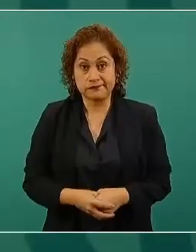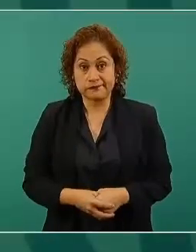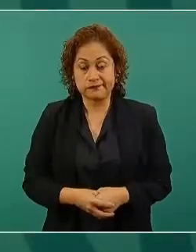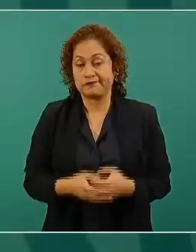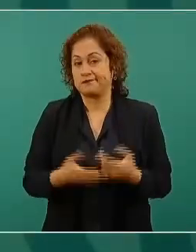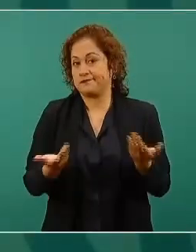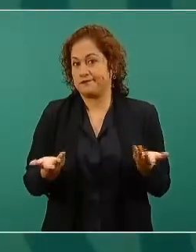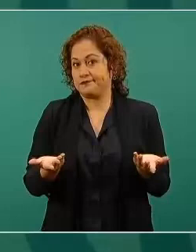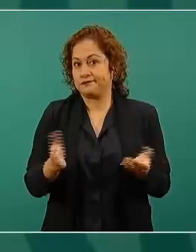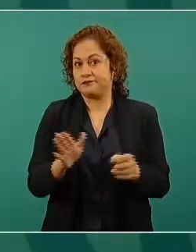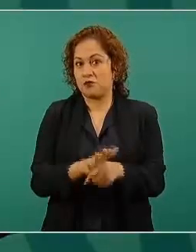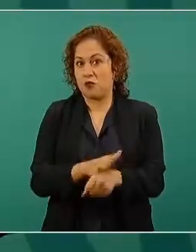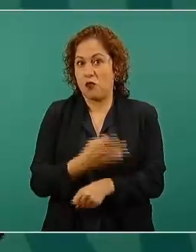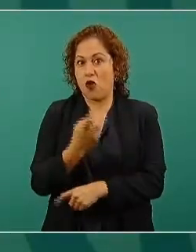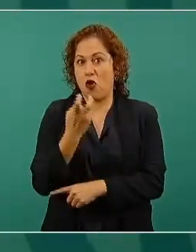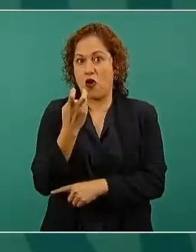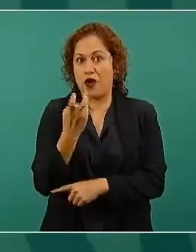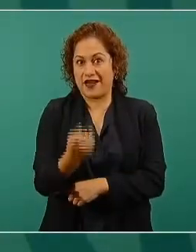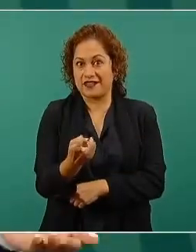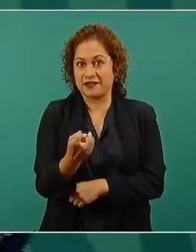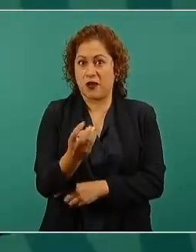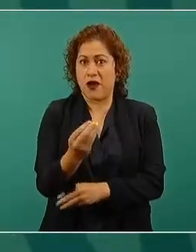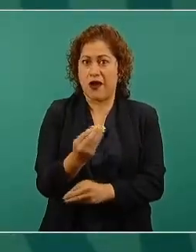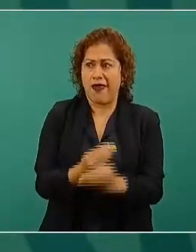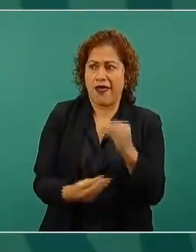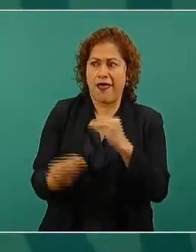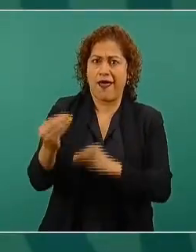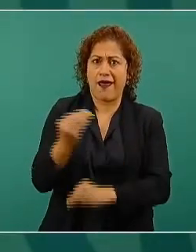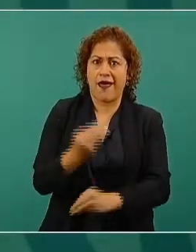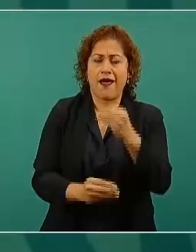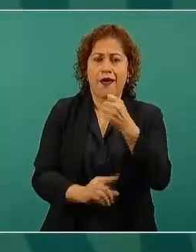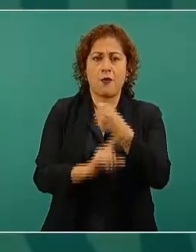el asunto, esa es la cuestión,